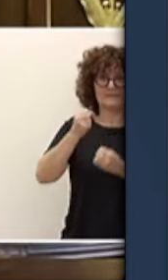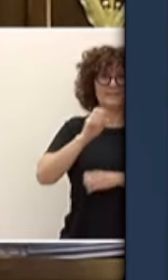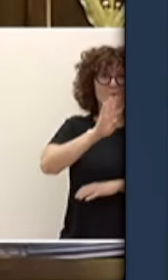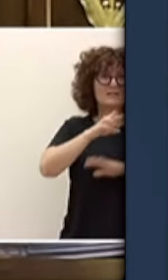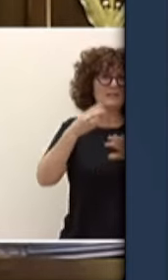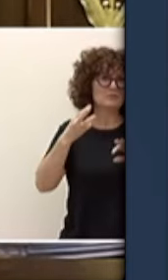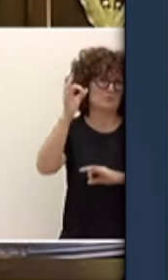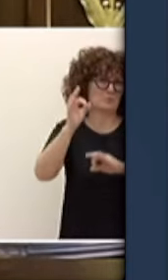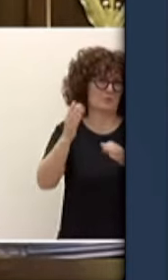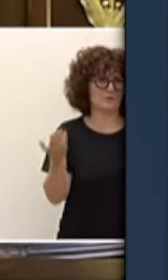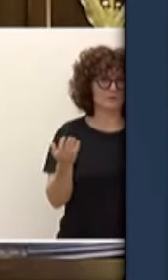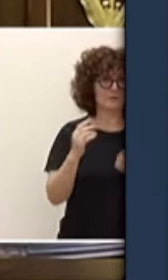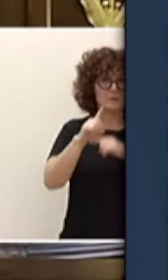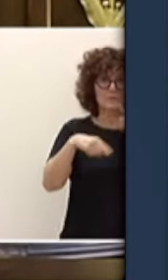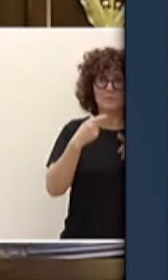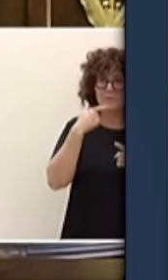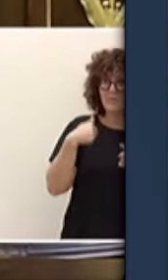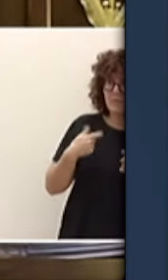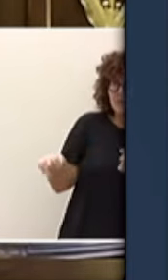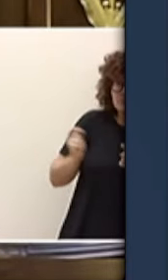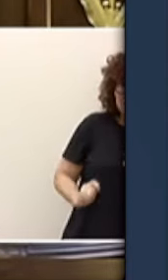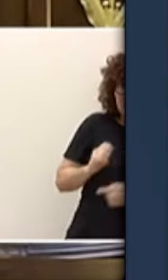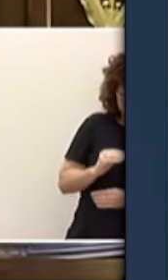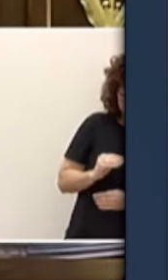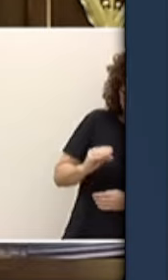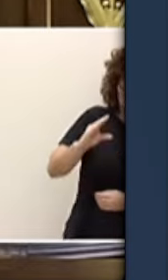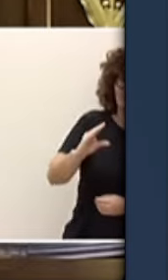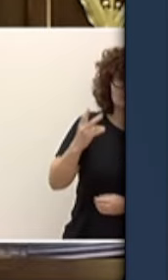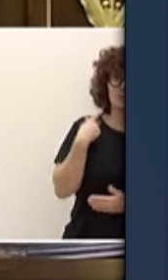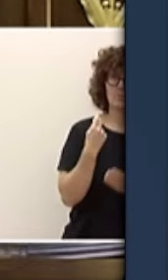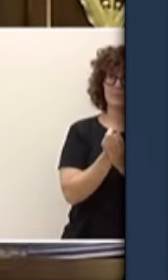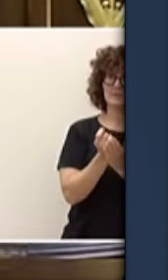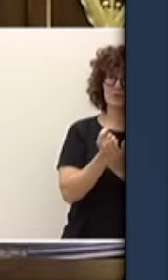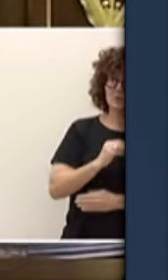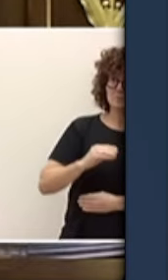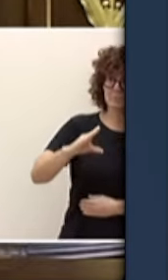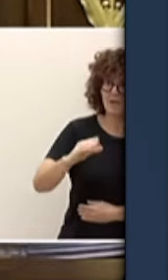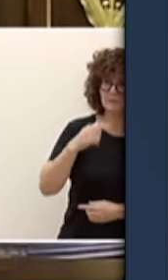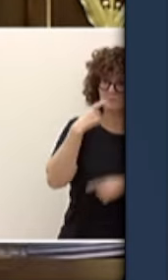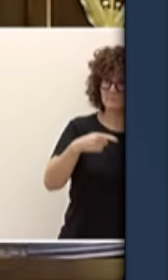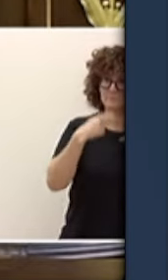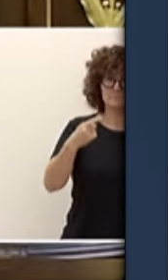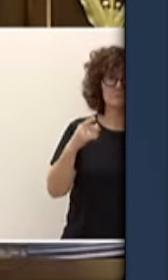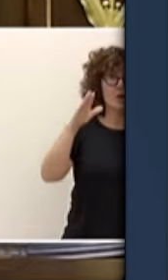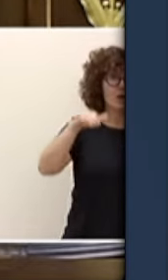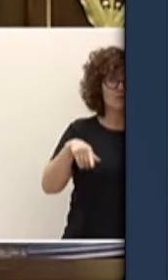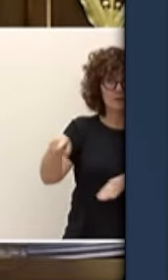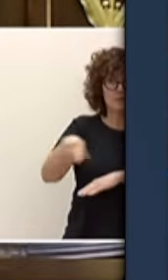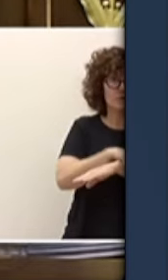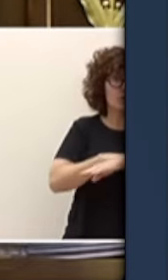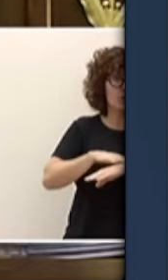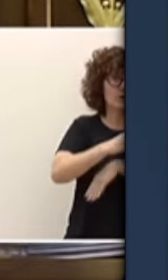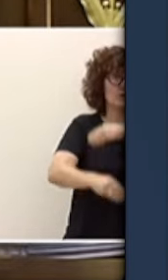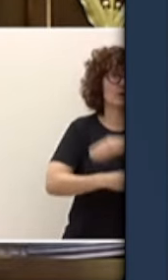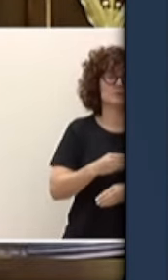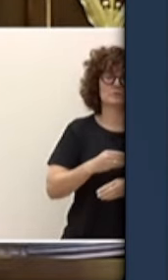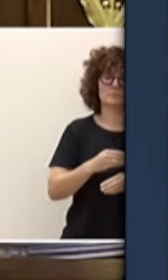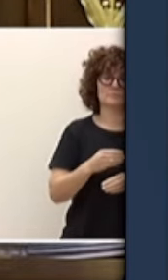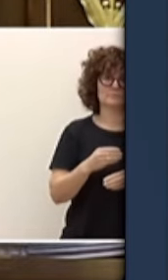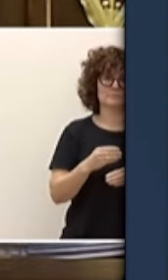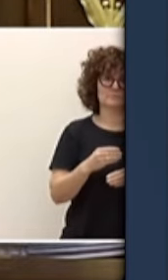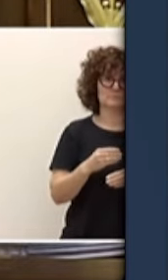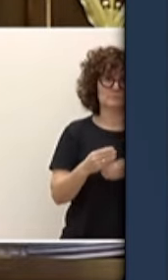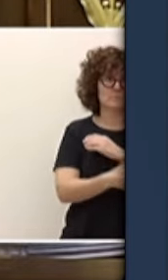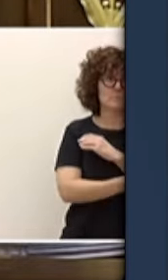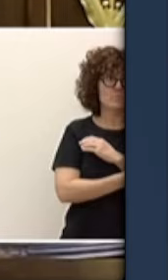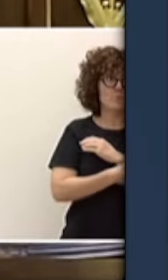cuando lo que han provocado desde su gobierno es una pérdida brutal del poder adquisitivo de los españoles y de las familias y como les parece poco